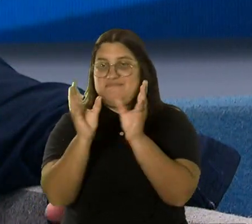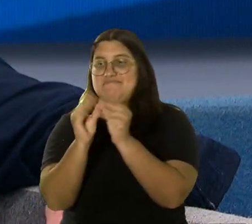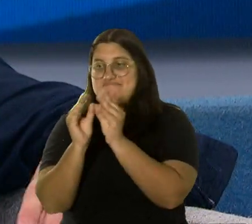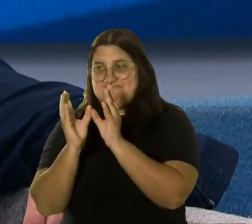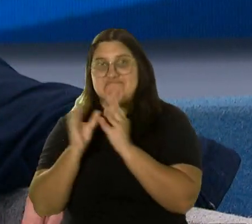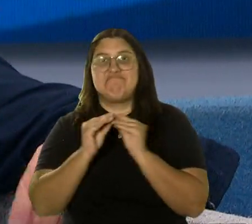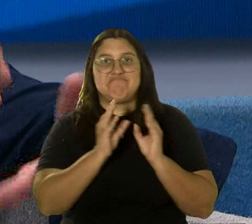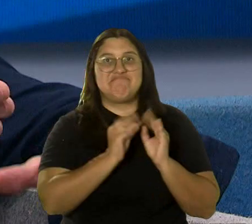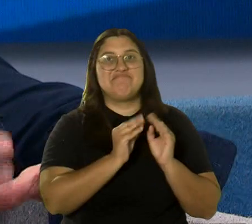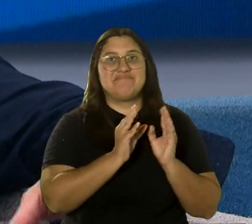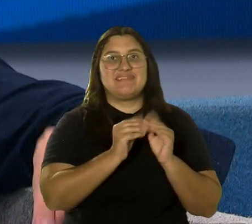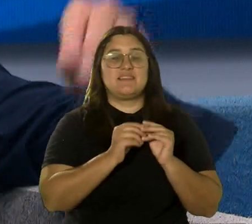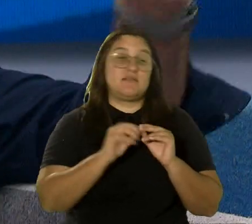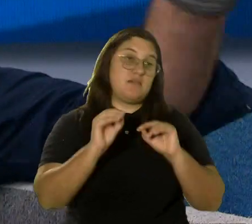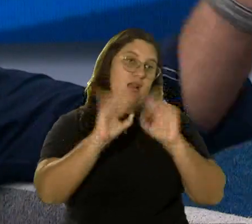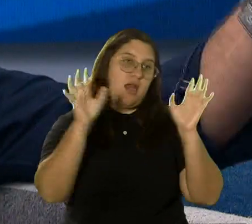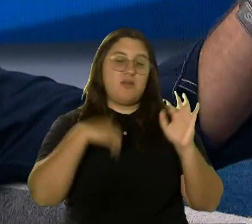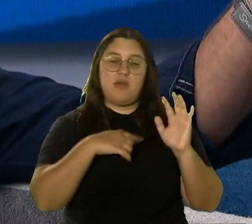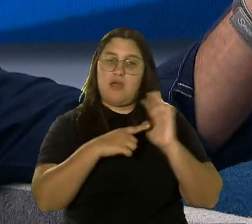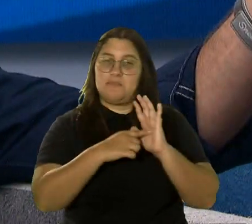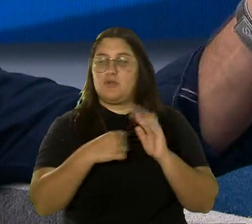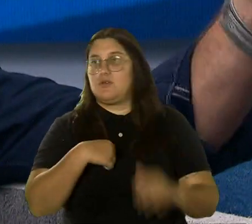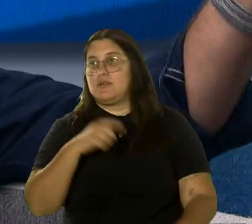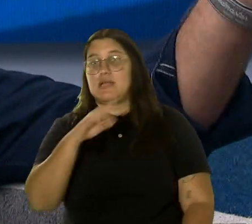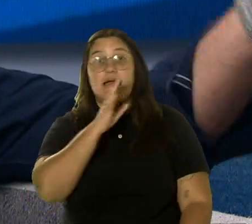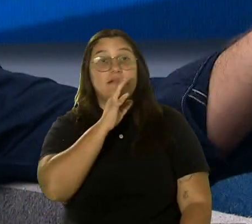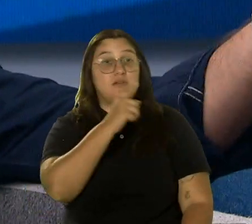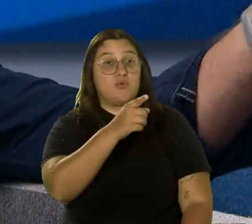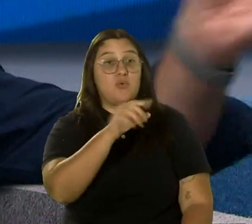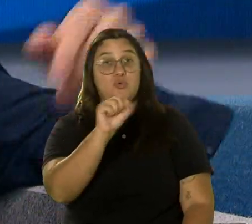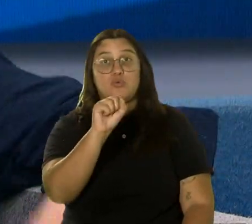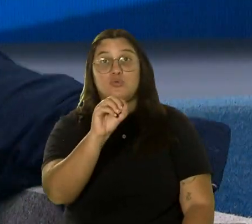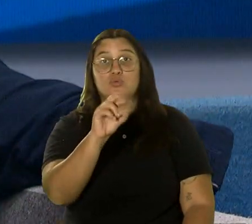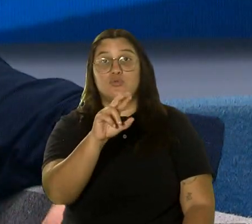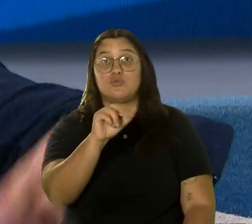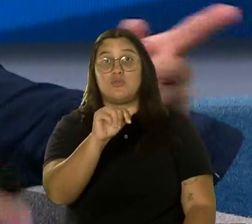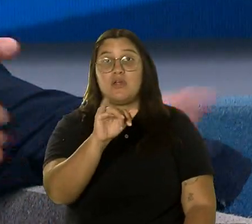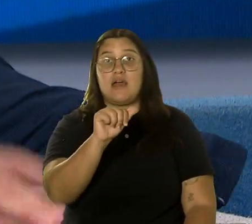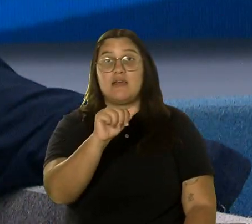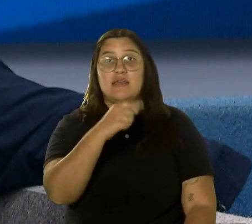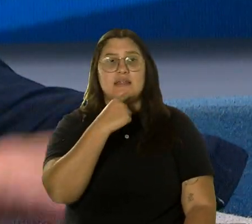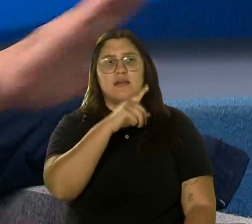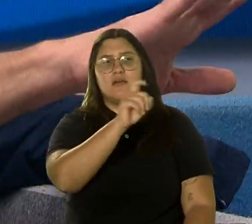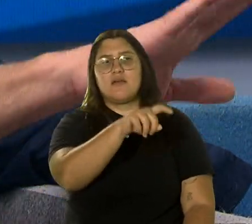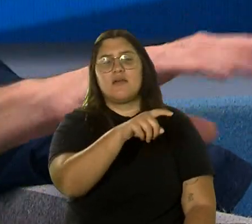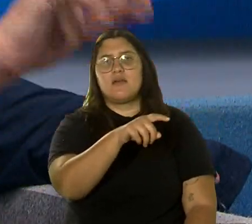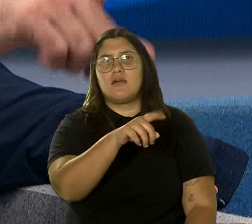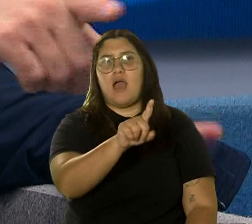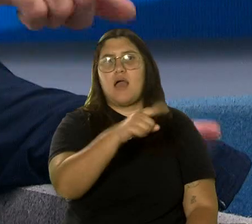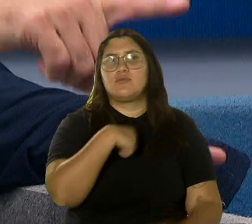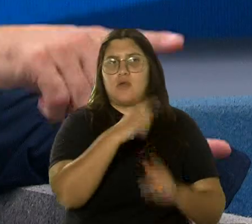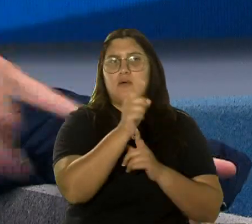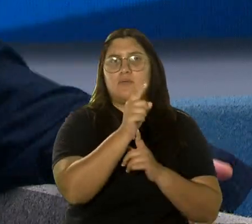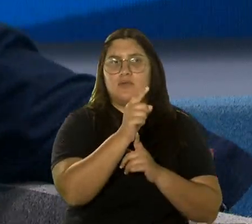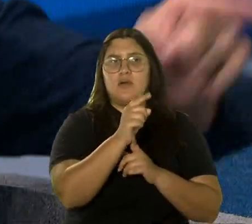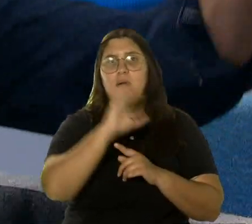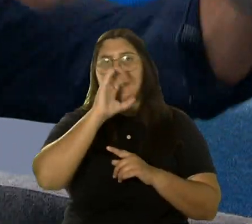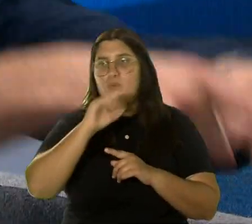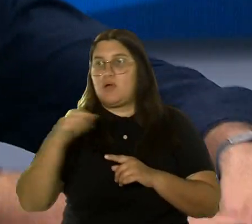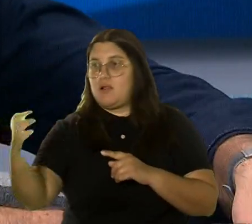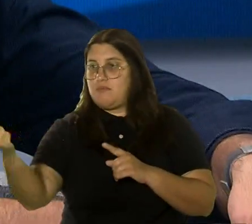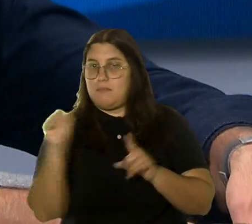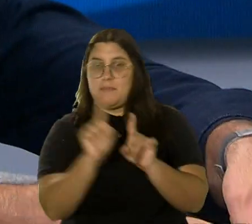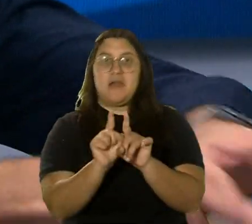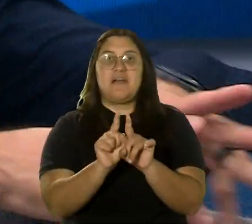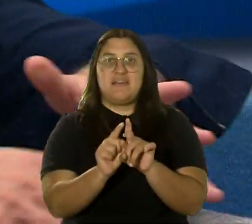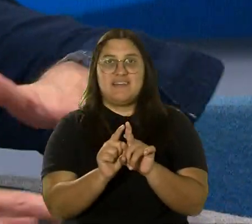pertinentes. Imagínate que de momento necesitas hablar con Soraya, estás hablando con ella, y le haces una pregunta, le dices, dame un minutito, te voy a buscar a la persona, y te